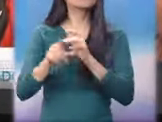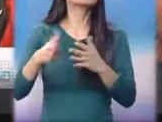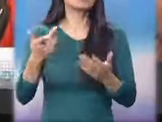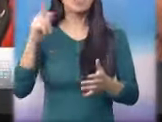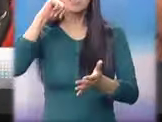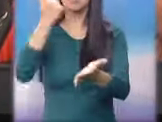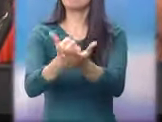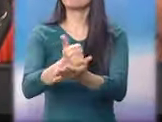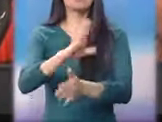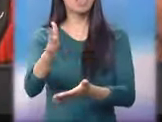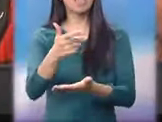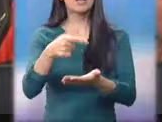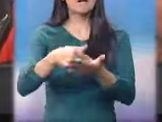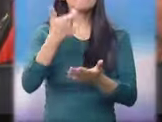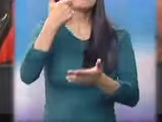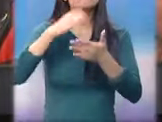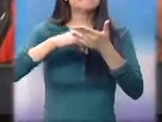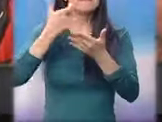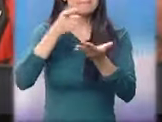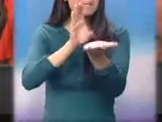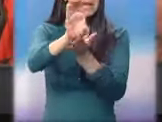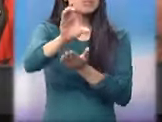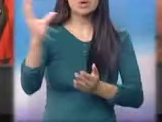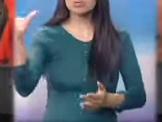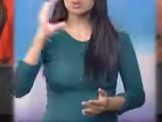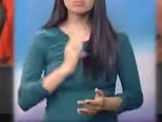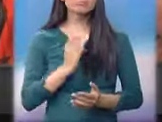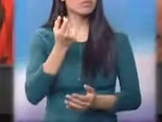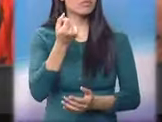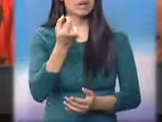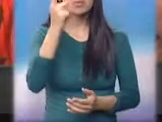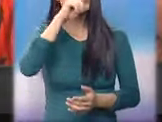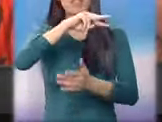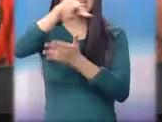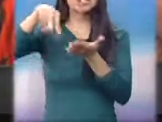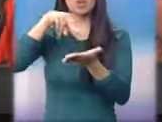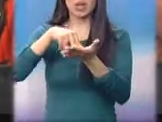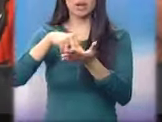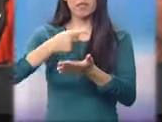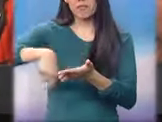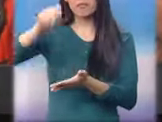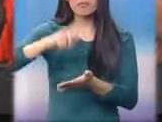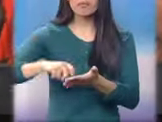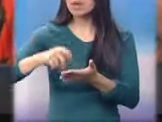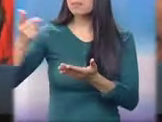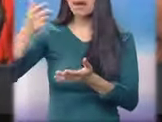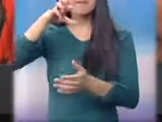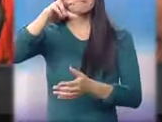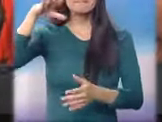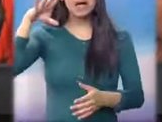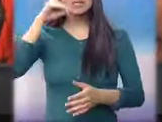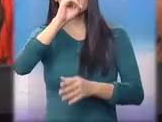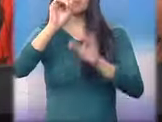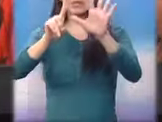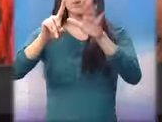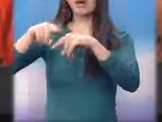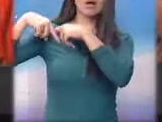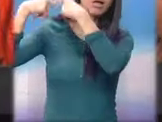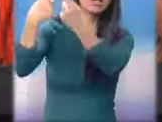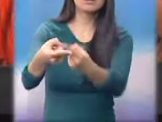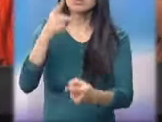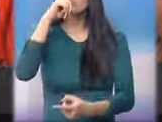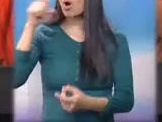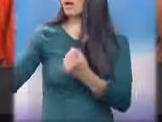aprobando. No hemos visto en el presupuesto nacional, durante o después de la firma de la paz para acá, en donde haya inclusión